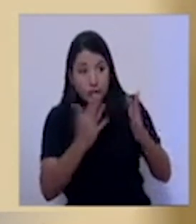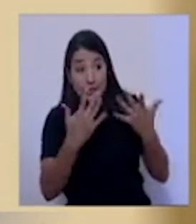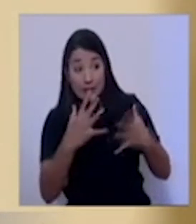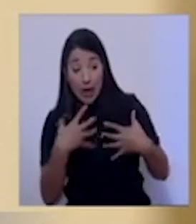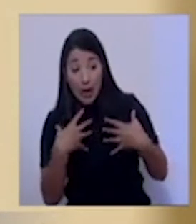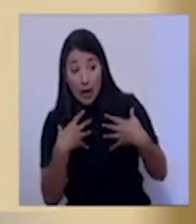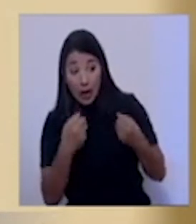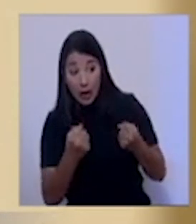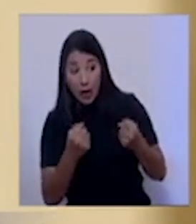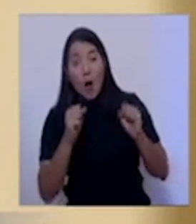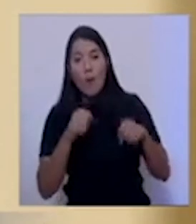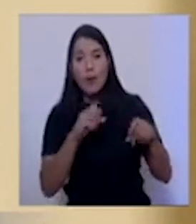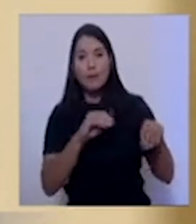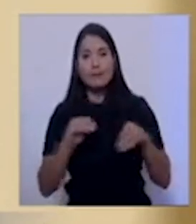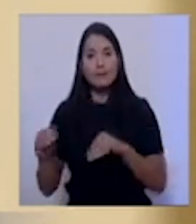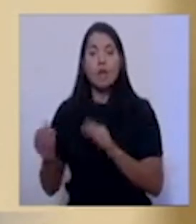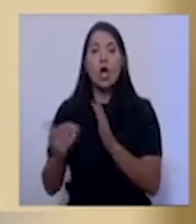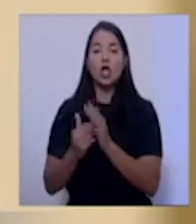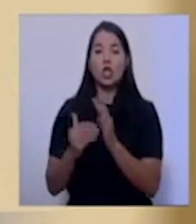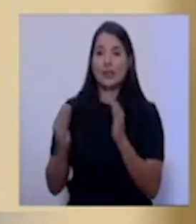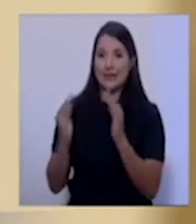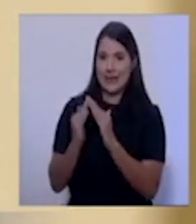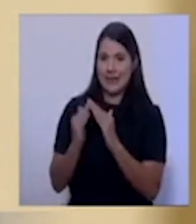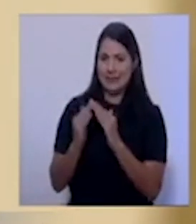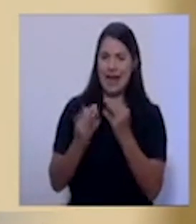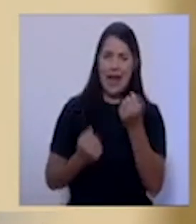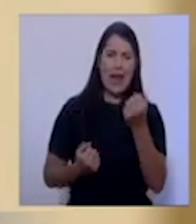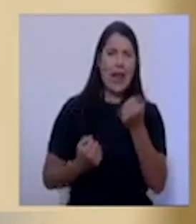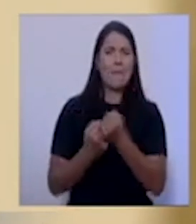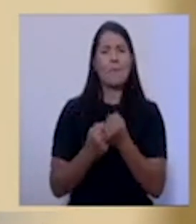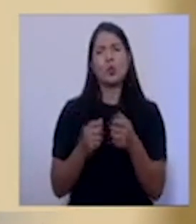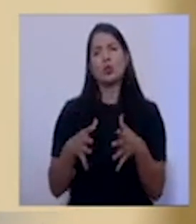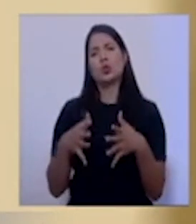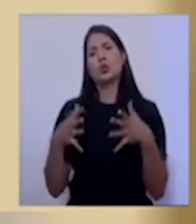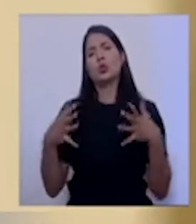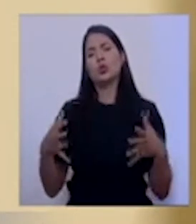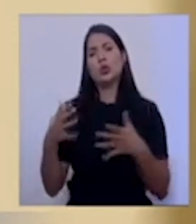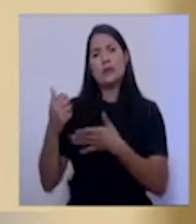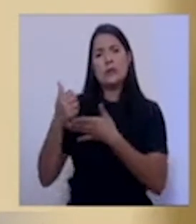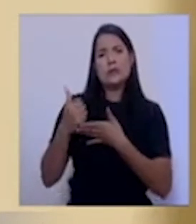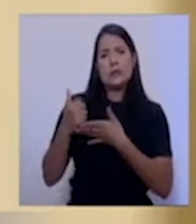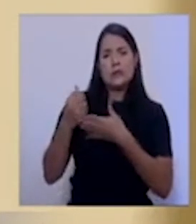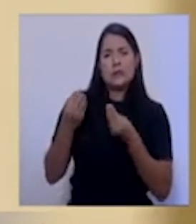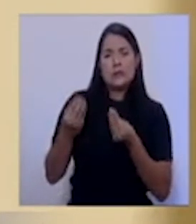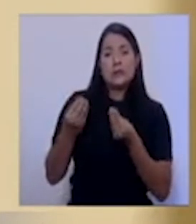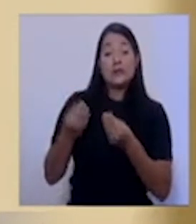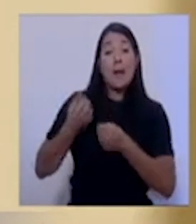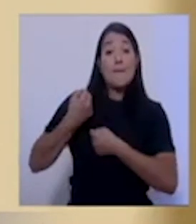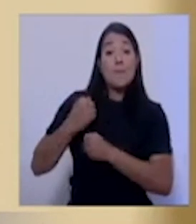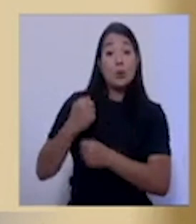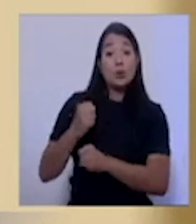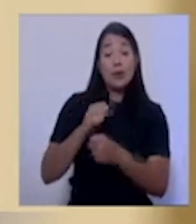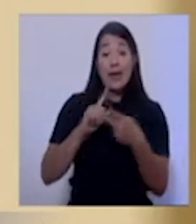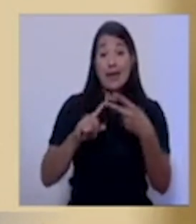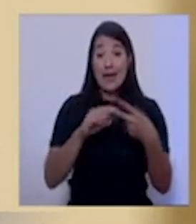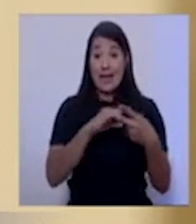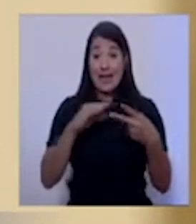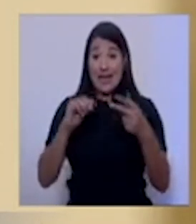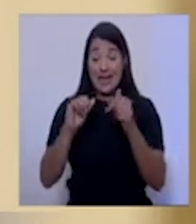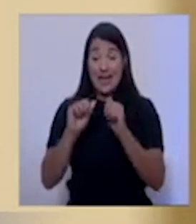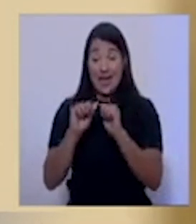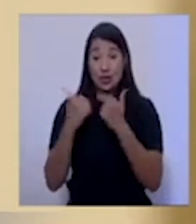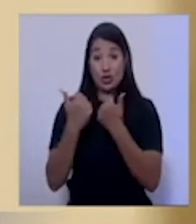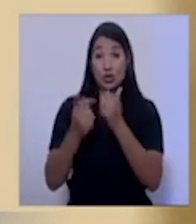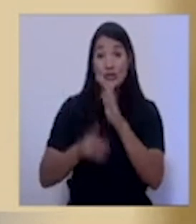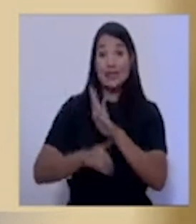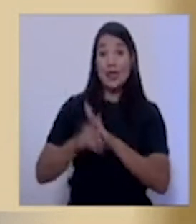viviendas. A parte del apoyo enorme que hemos recibido por parte de las municipalidades y de las asociaciones de desarrollo, está el apoyo